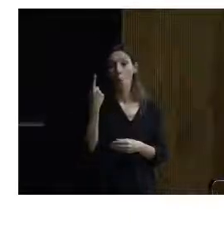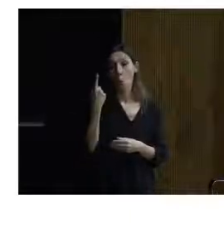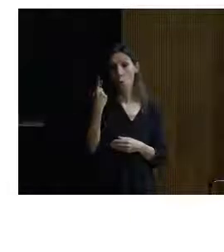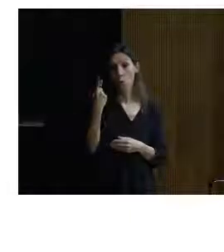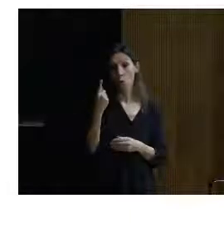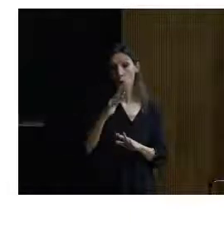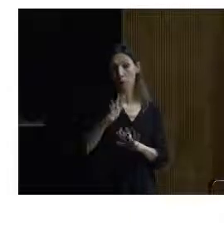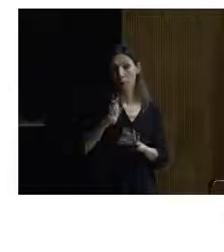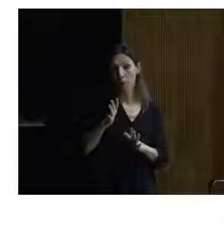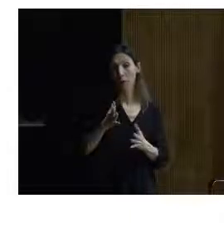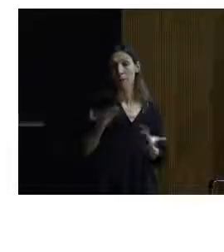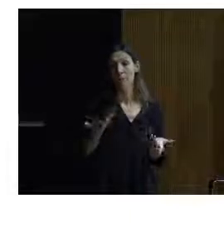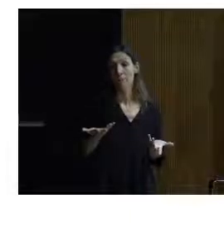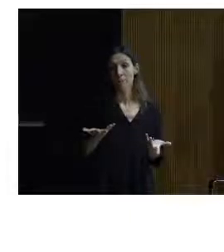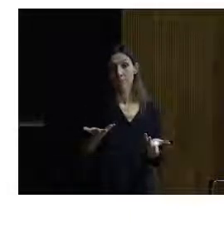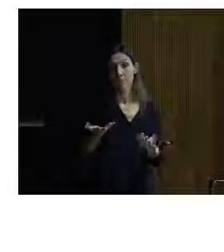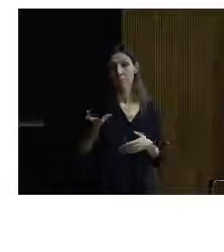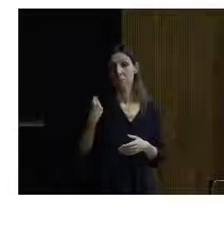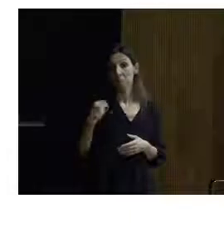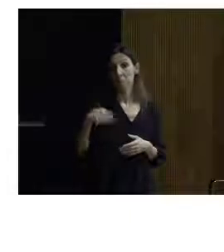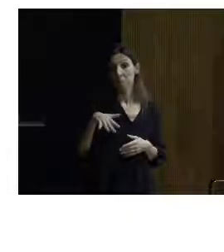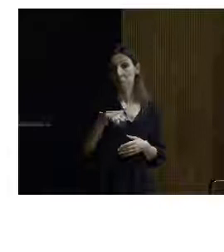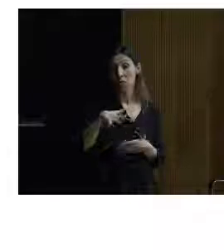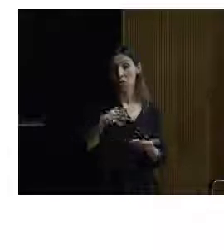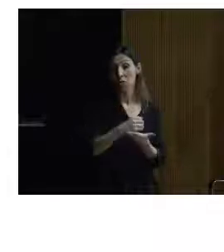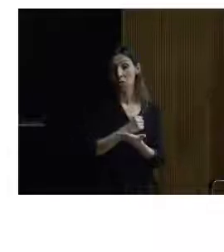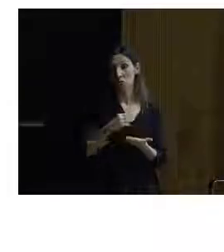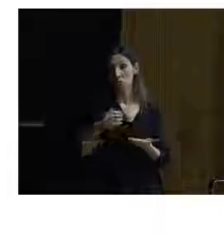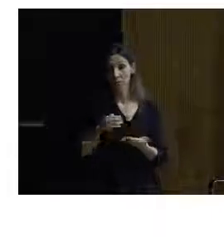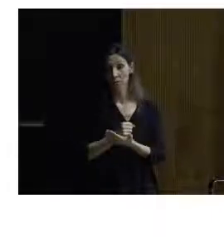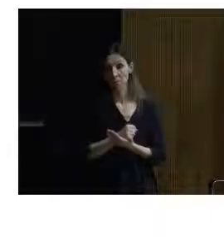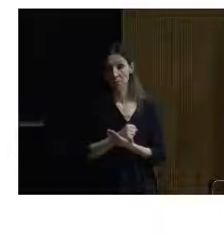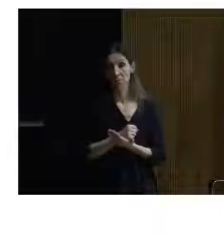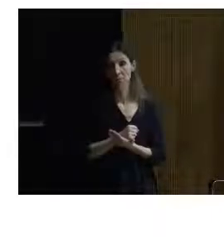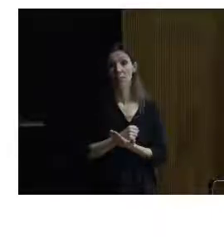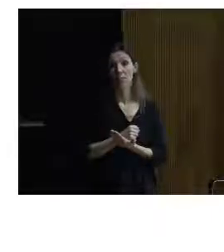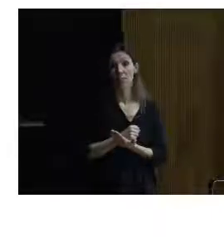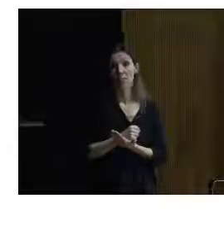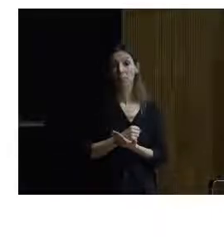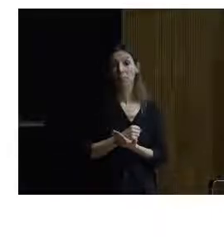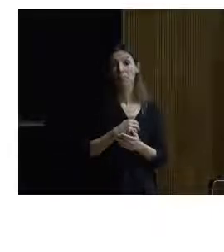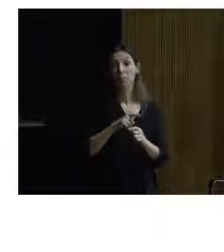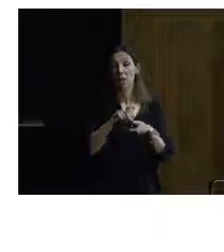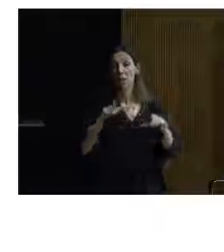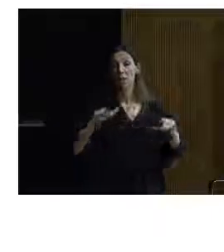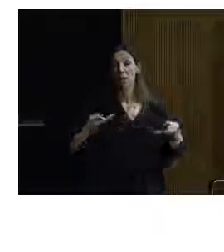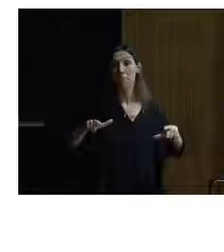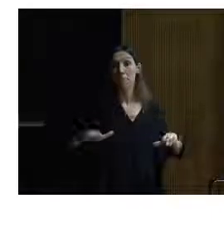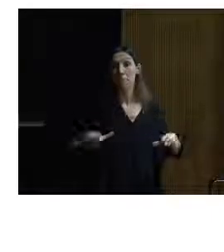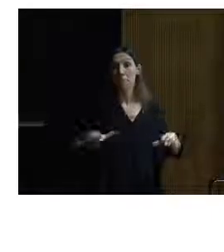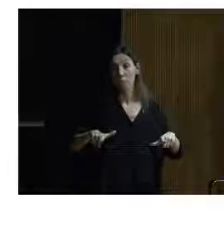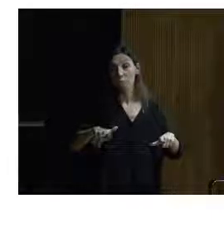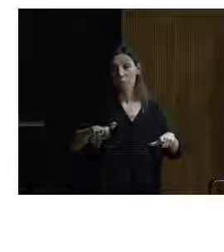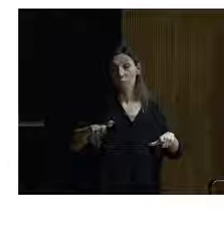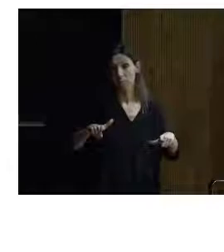una sola escuadrilla. la misma pieza en todas partes. Y es una plataforma que está al exterior.